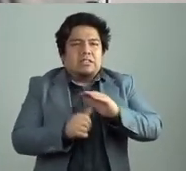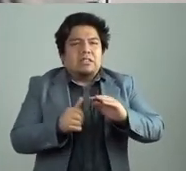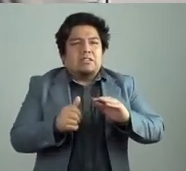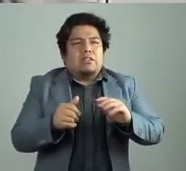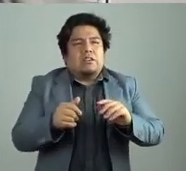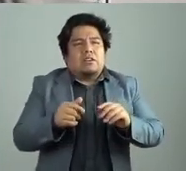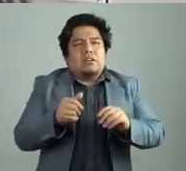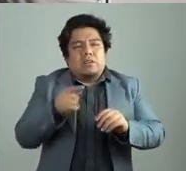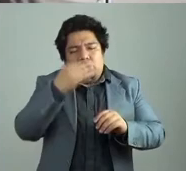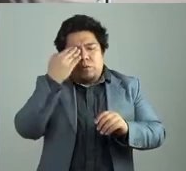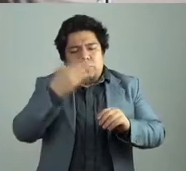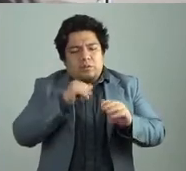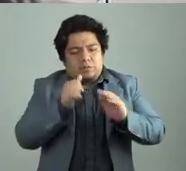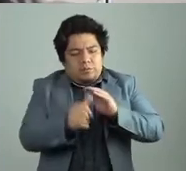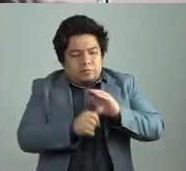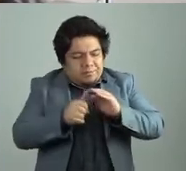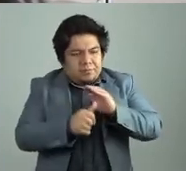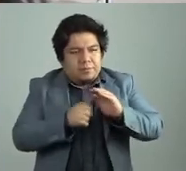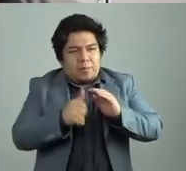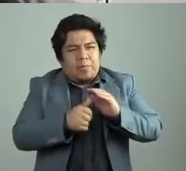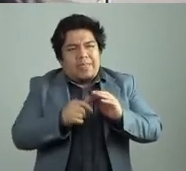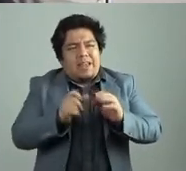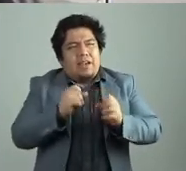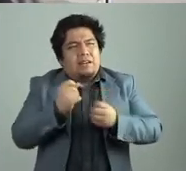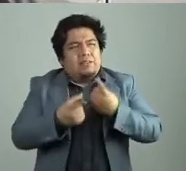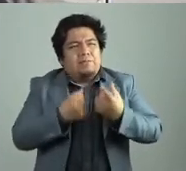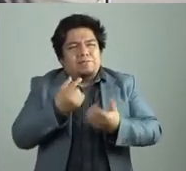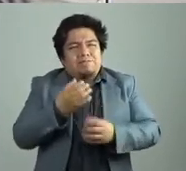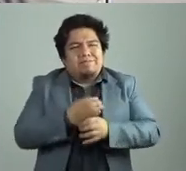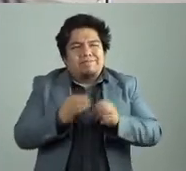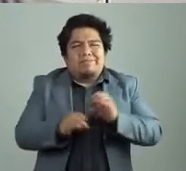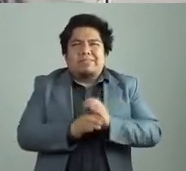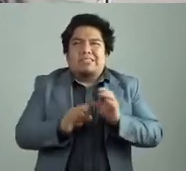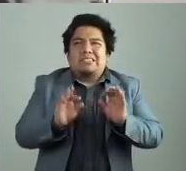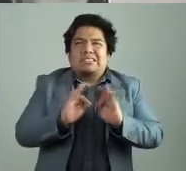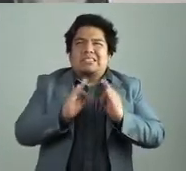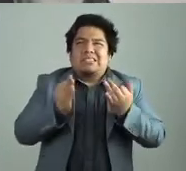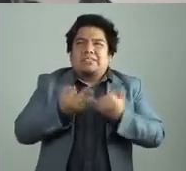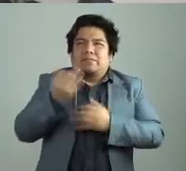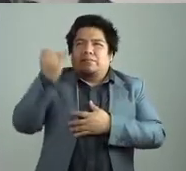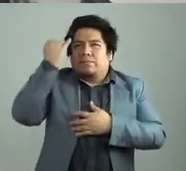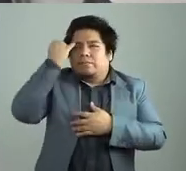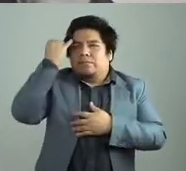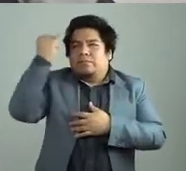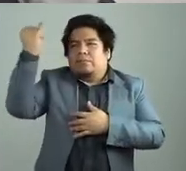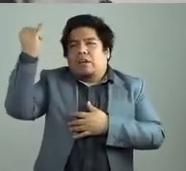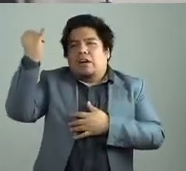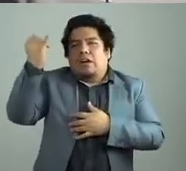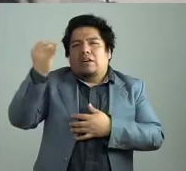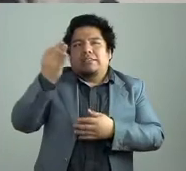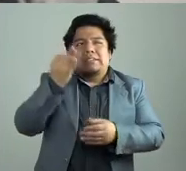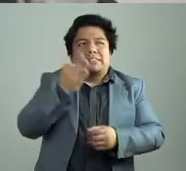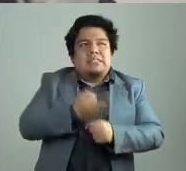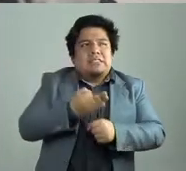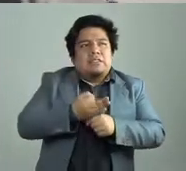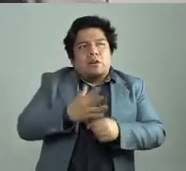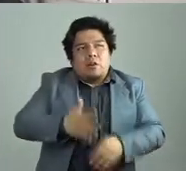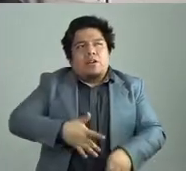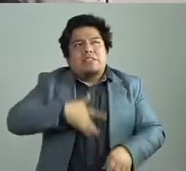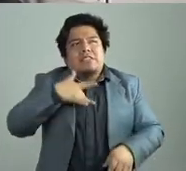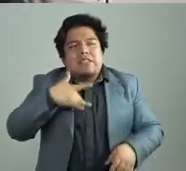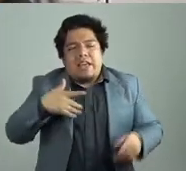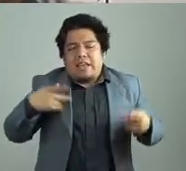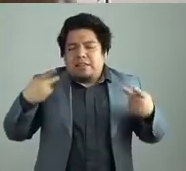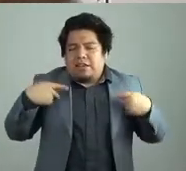este encierro también hay una mundialización, ¿no? Esa idea de que todos estamos unidos, ¿no? Que